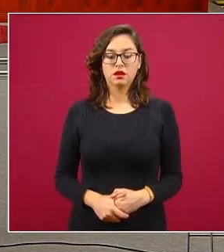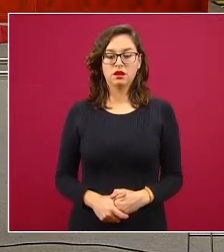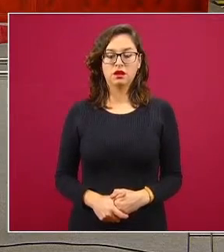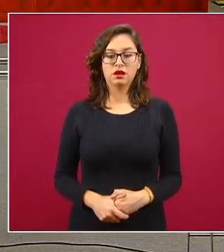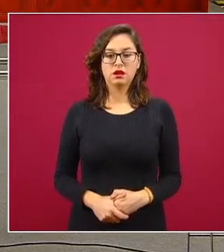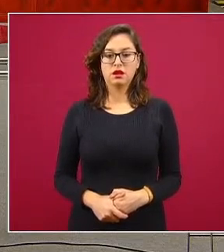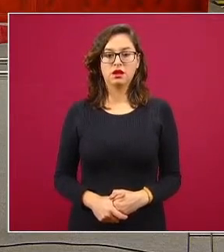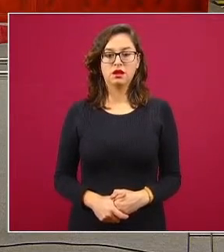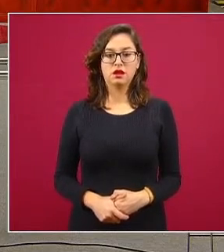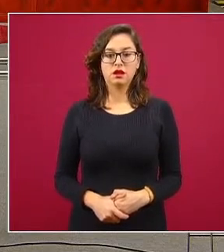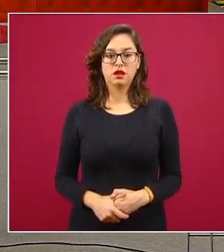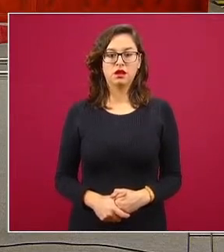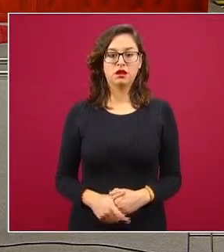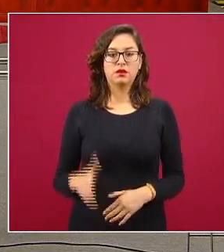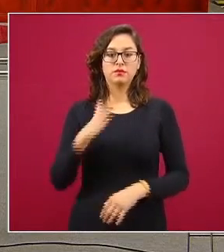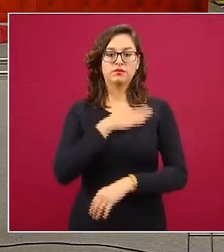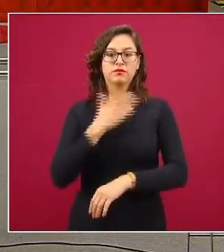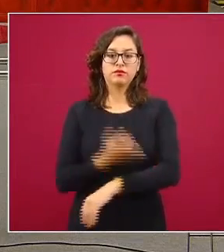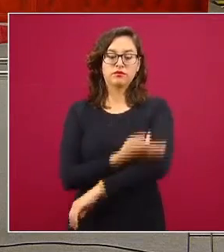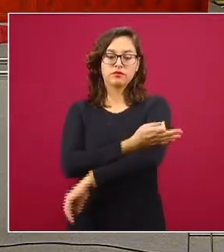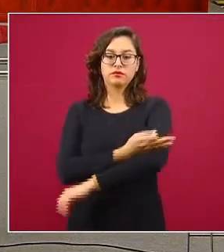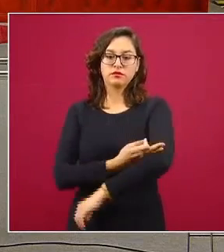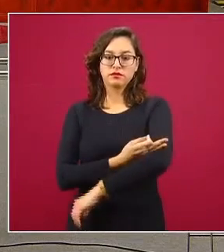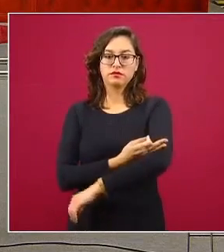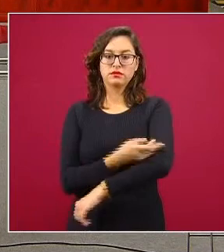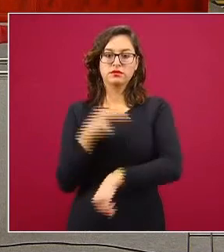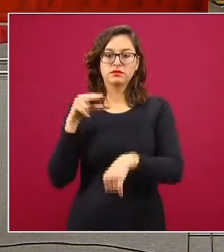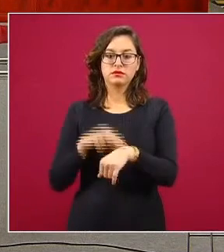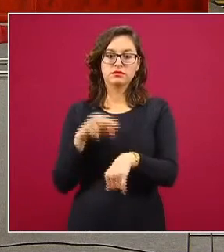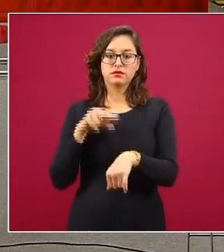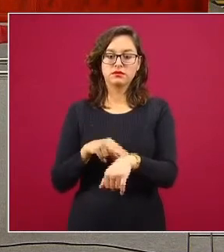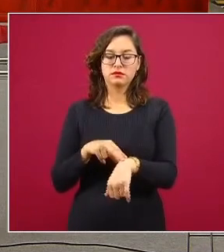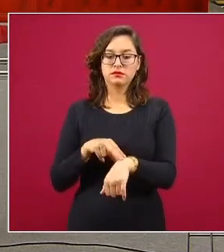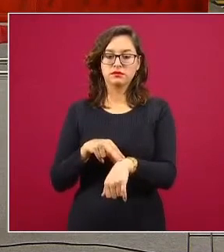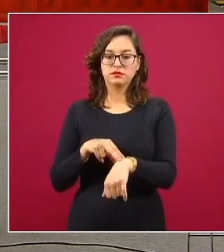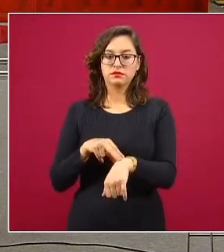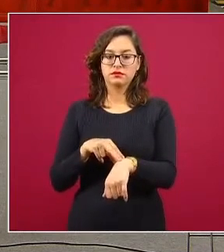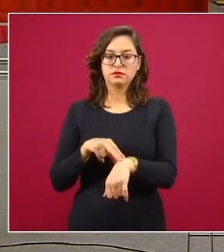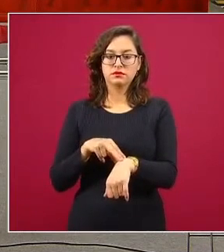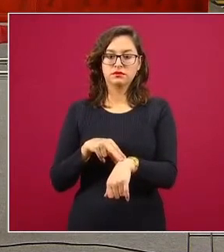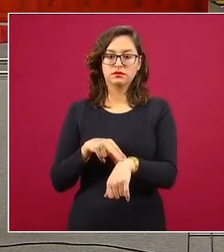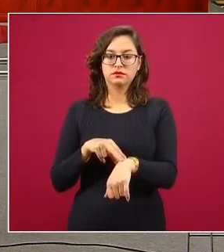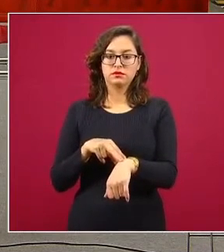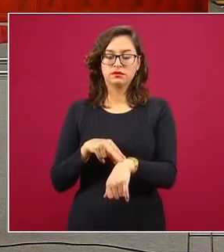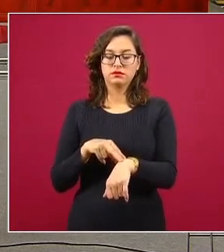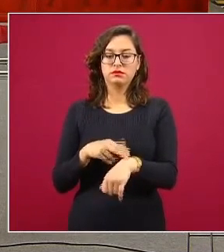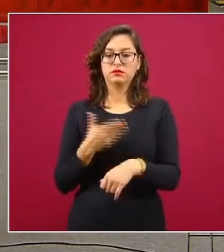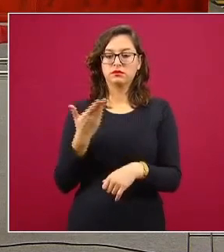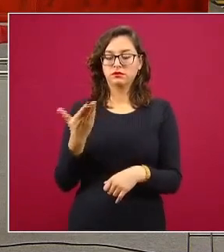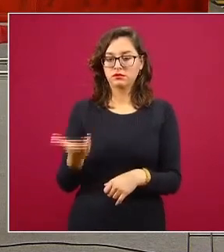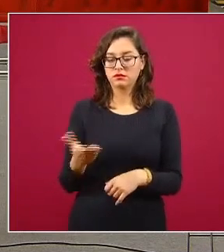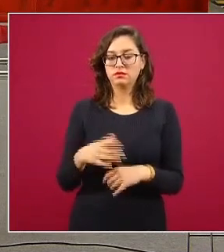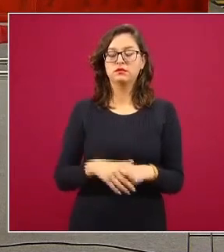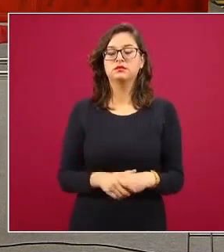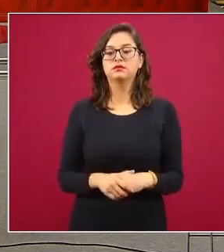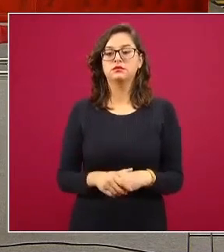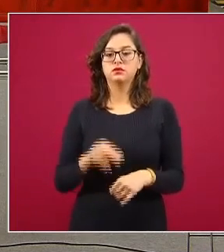Muy buenas tardes, doctor Ruí López Ridaura,